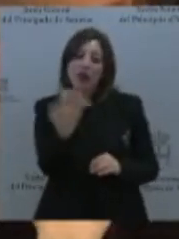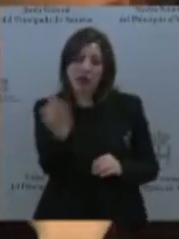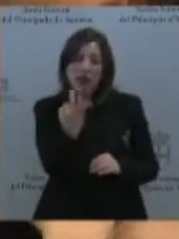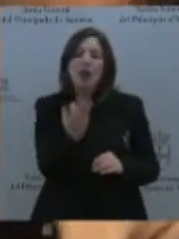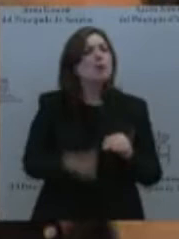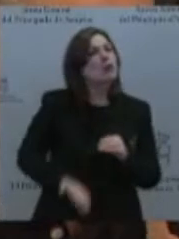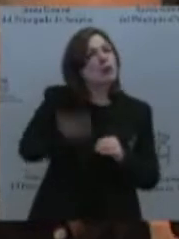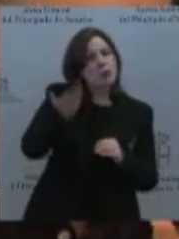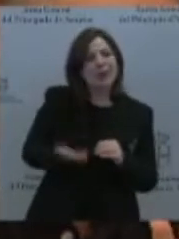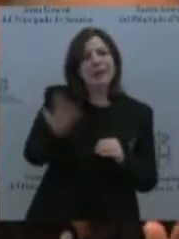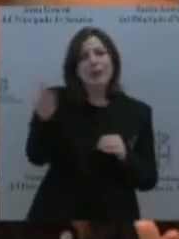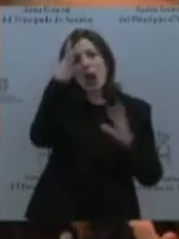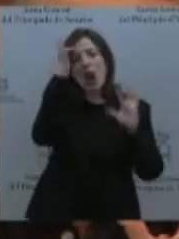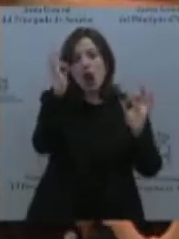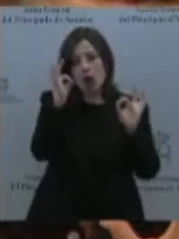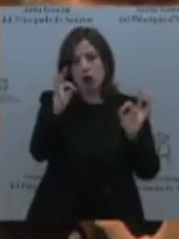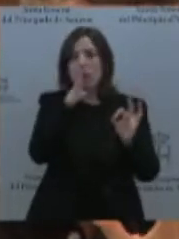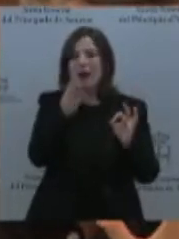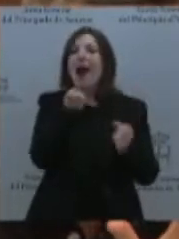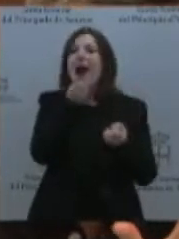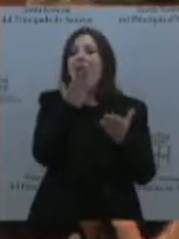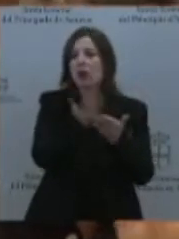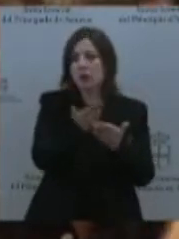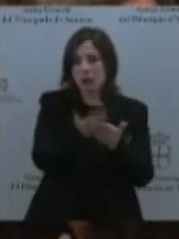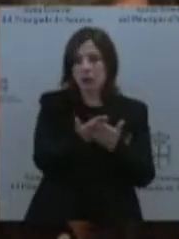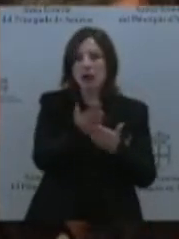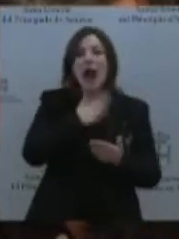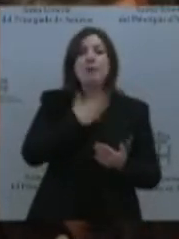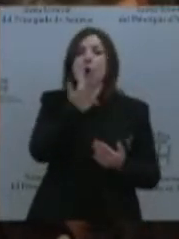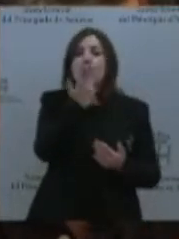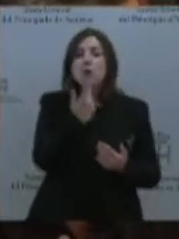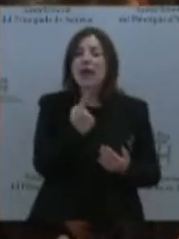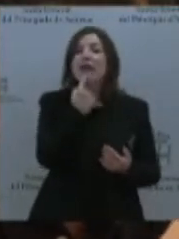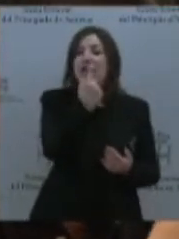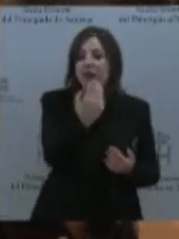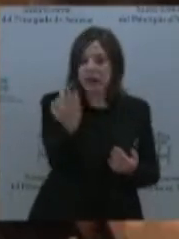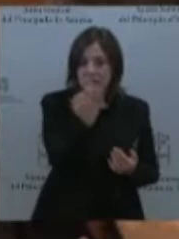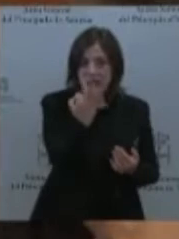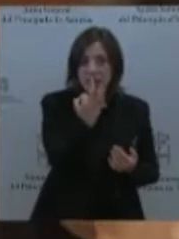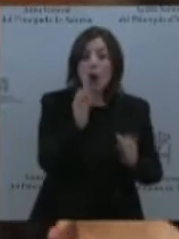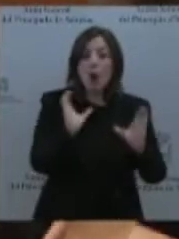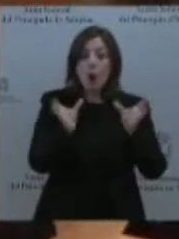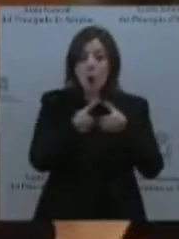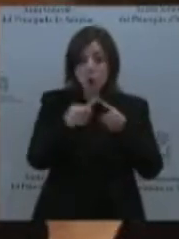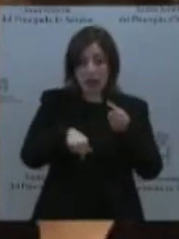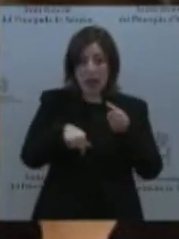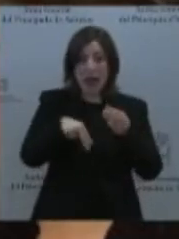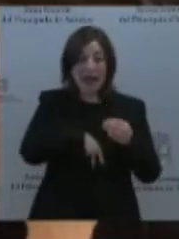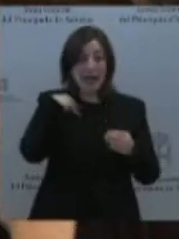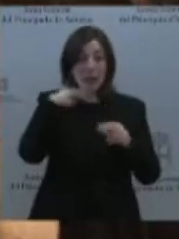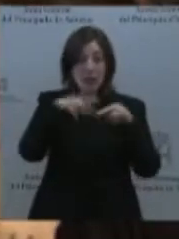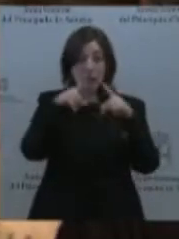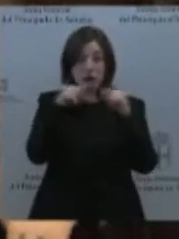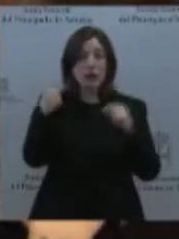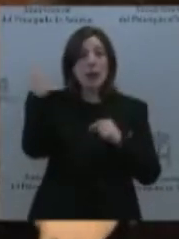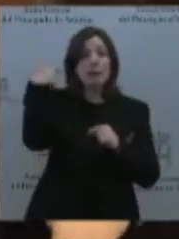argumentaciones. Y sí que me gustaría decir que, en esta Junta General, el actual presidente de la Cámara